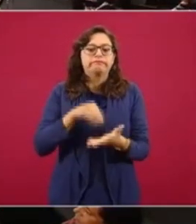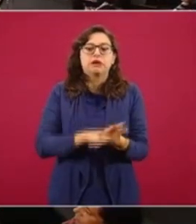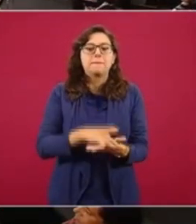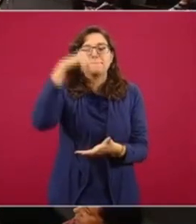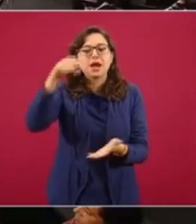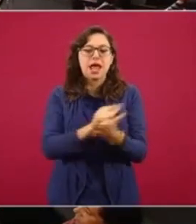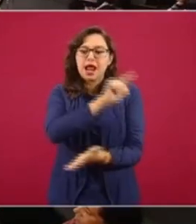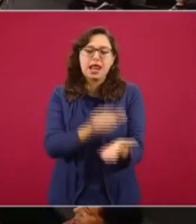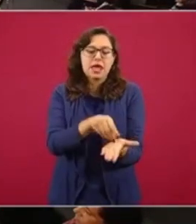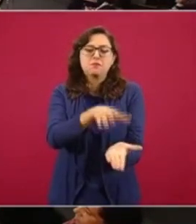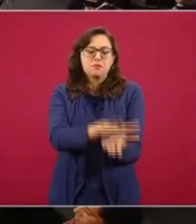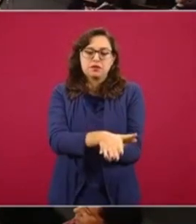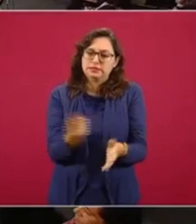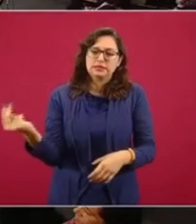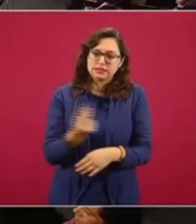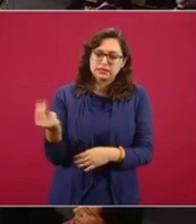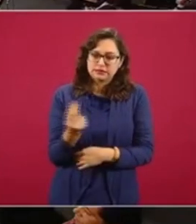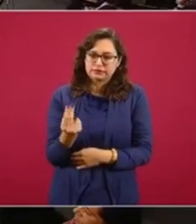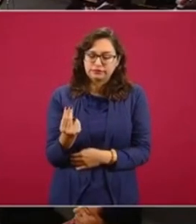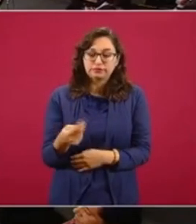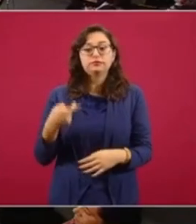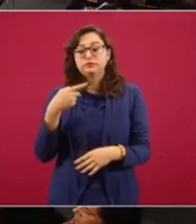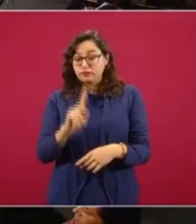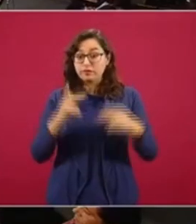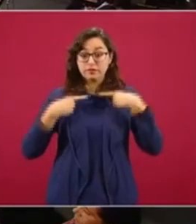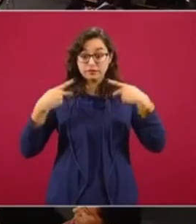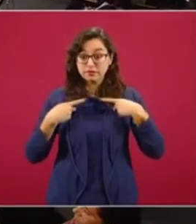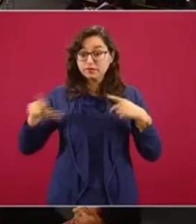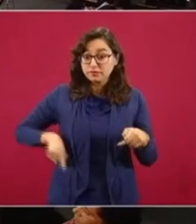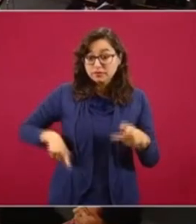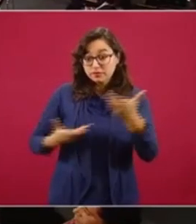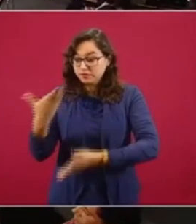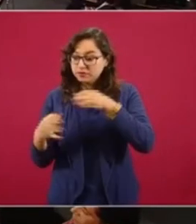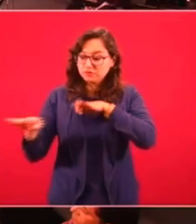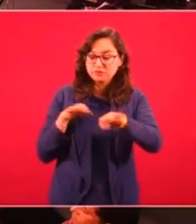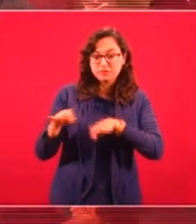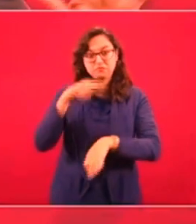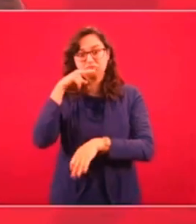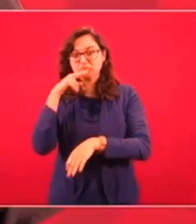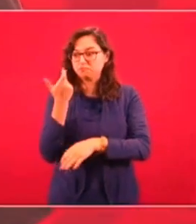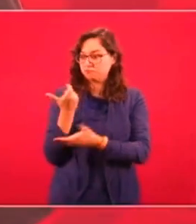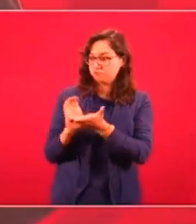legalidad, que queremos cumplir. Pero en los trabajadores, todos, aguinaldo completo.